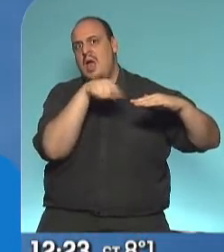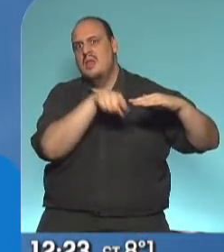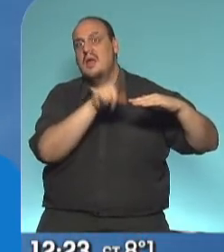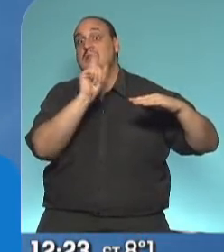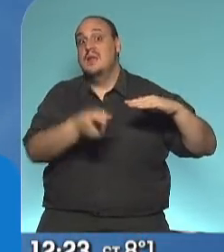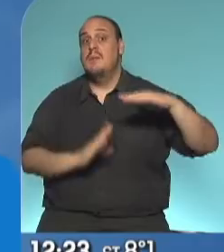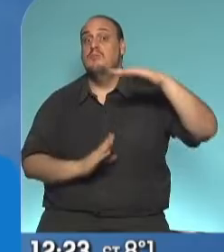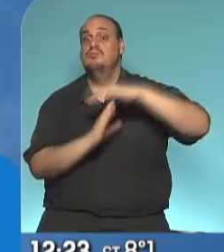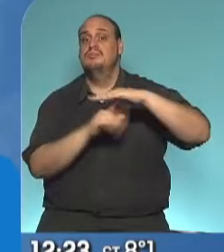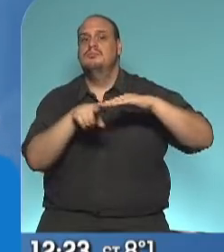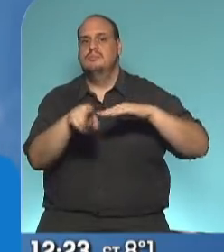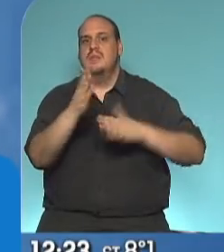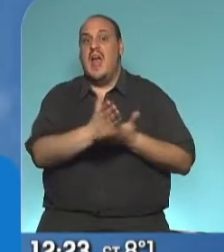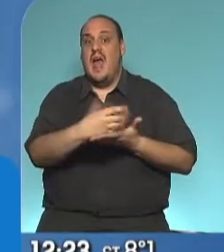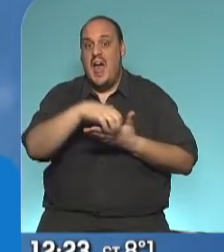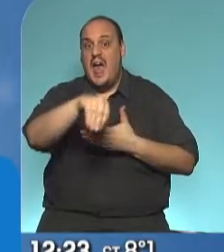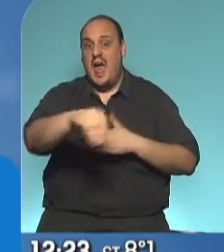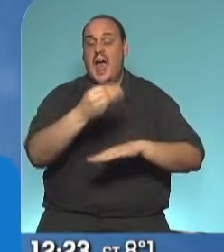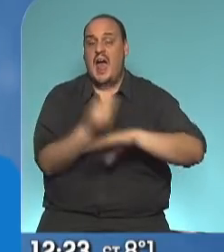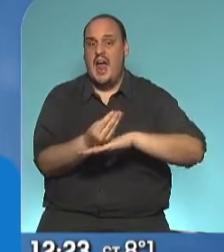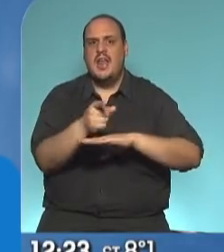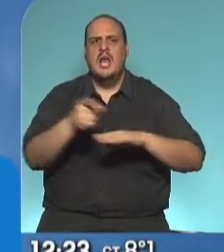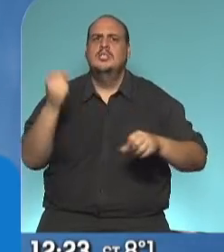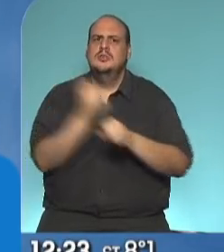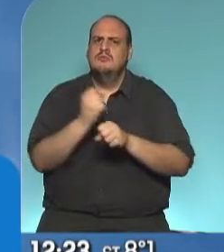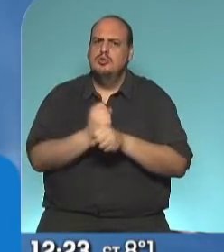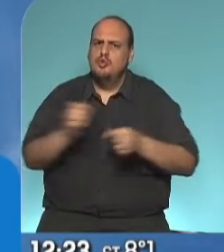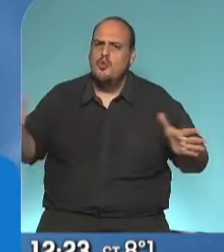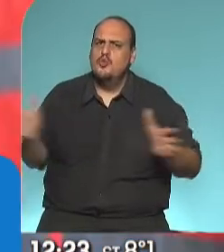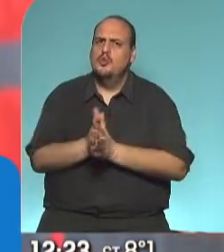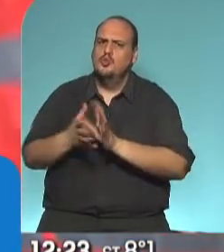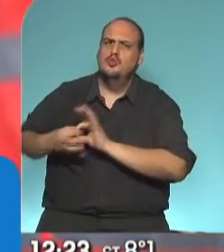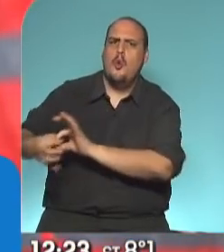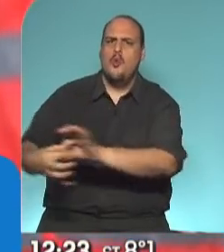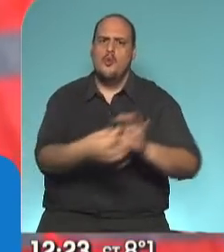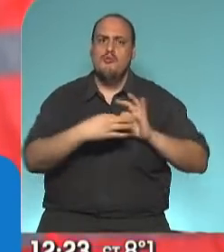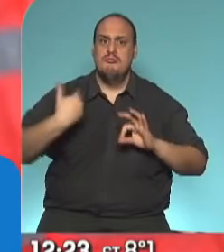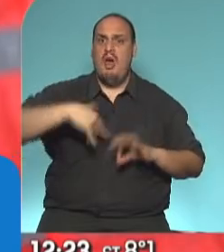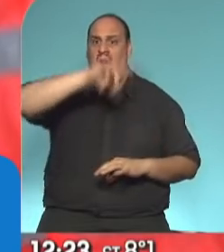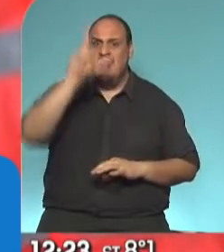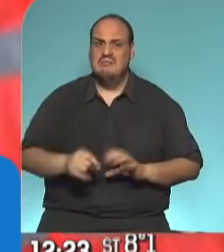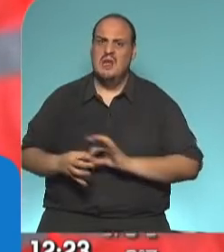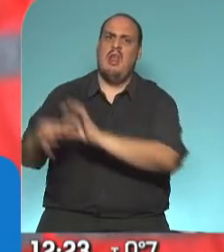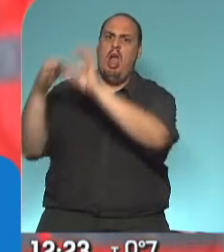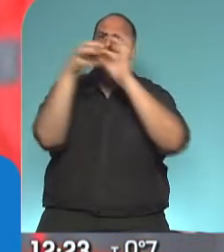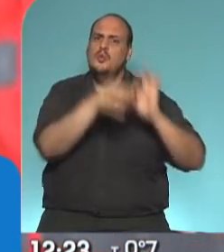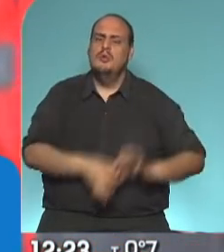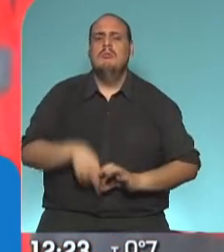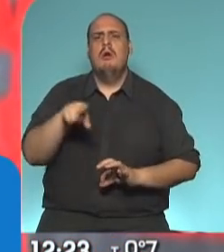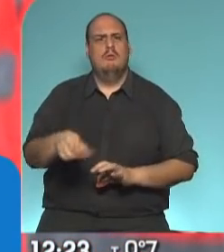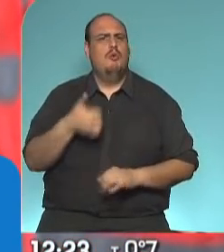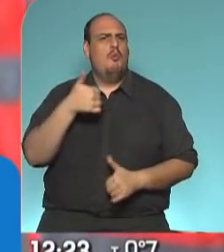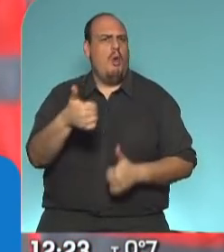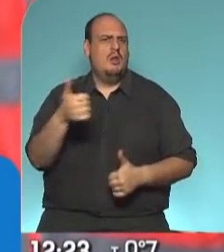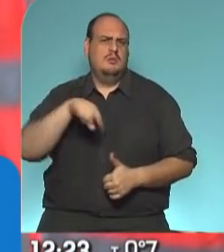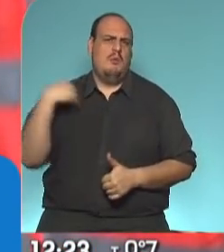tuyo en el área correspondiente y trabajando todos juntos, con la Argentina unida, es algo extraordinariamente importante para